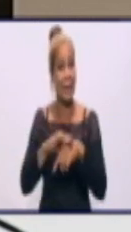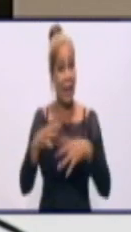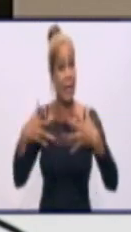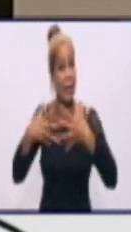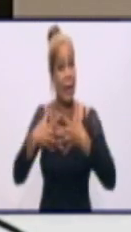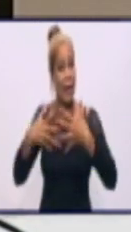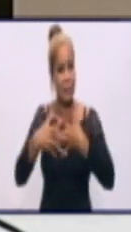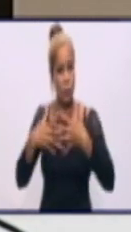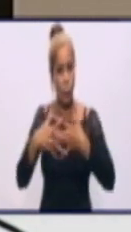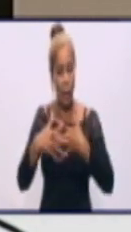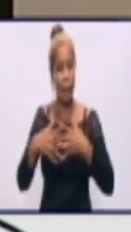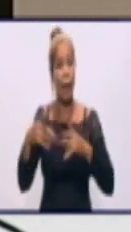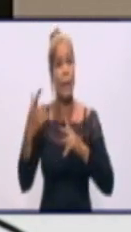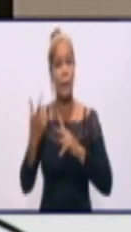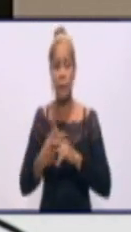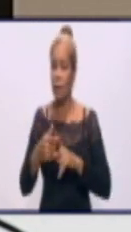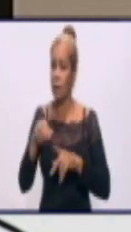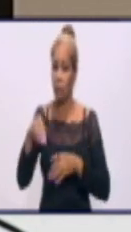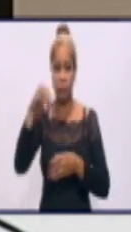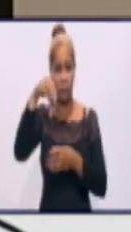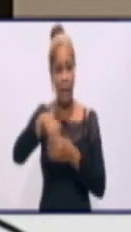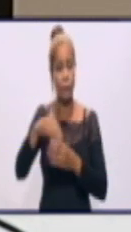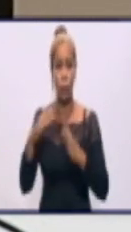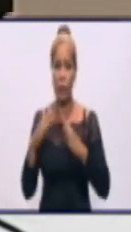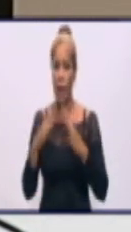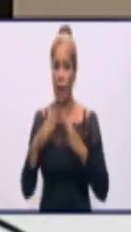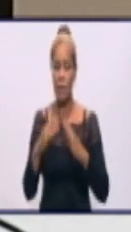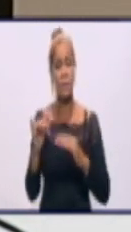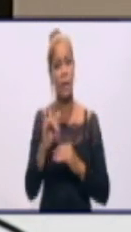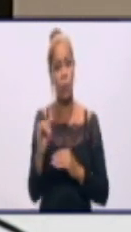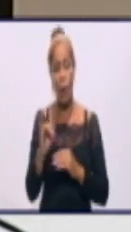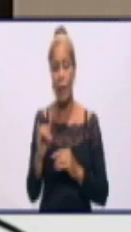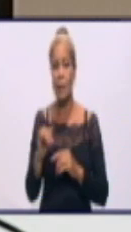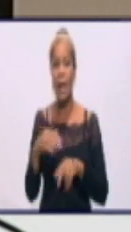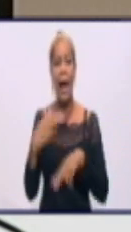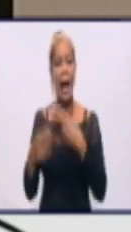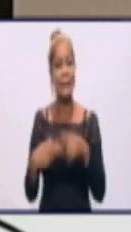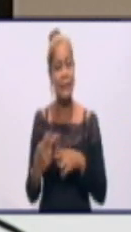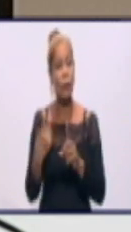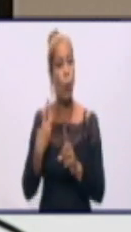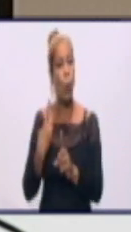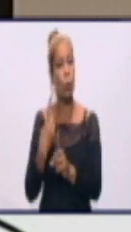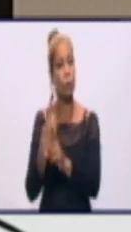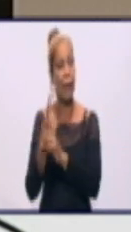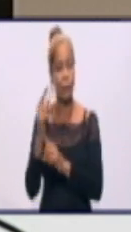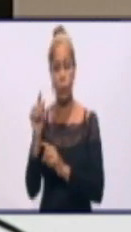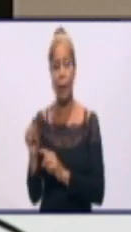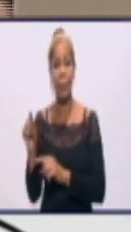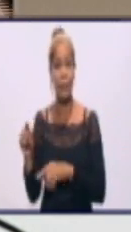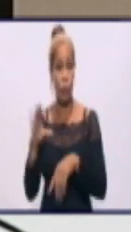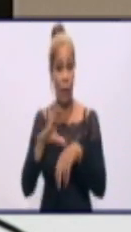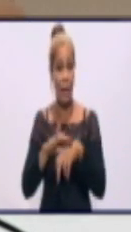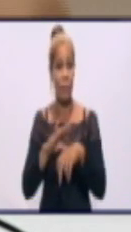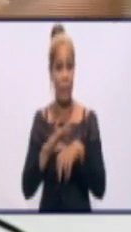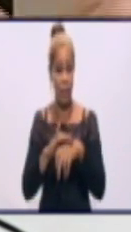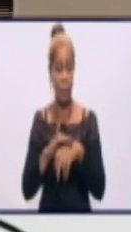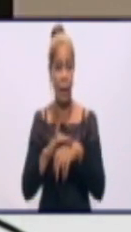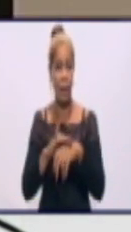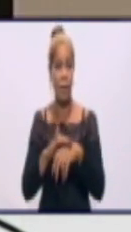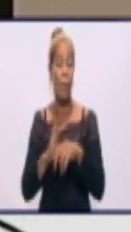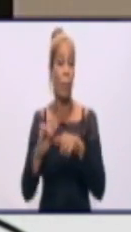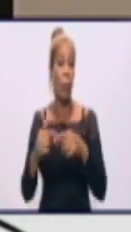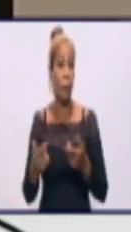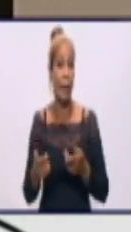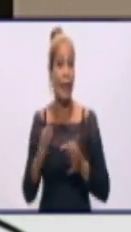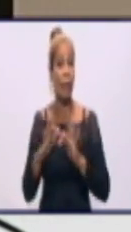embargo se han infestado dentro de la casa porque han sido contactos de casos confirmados o de casos sospechosos porque la familia sí se mueve.